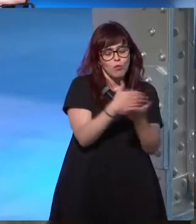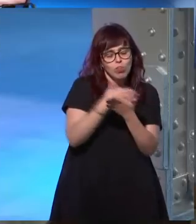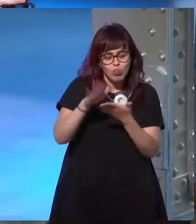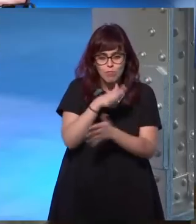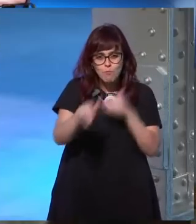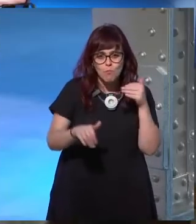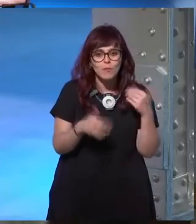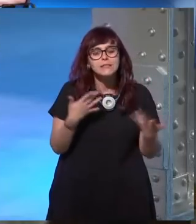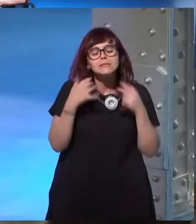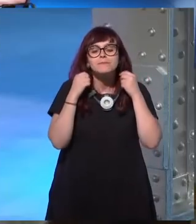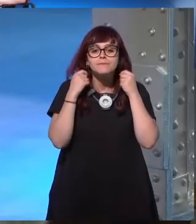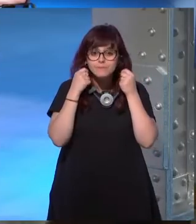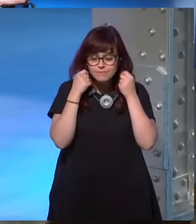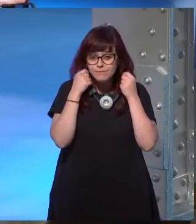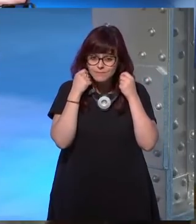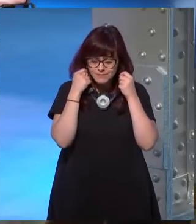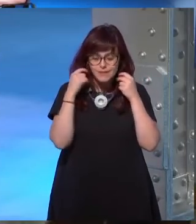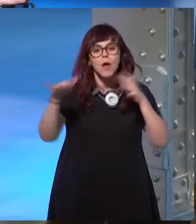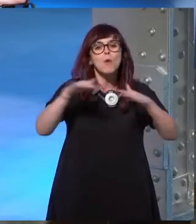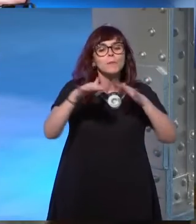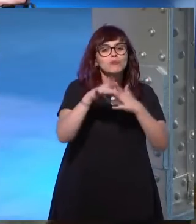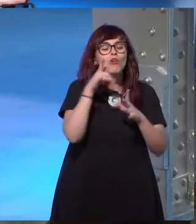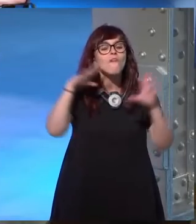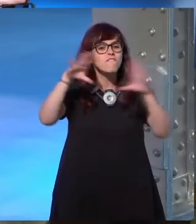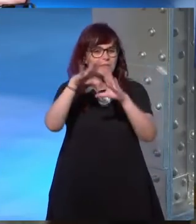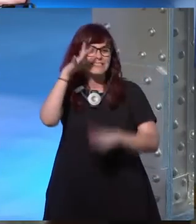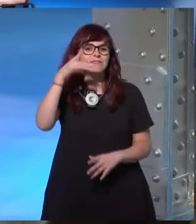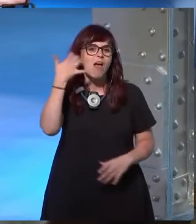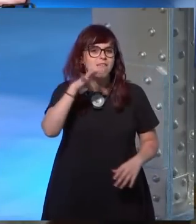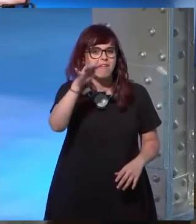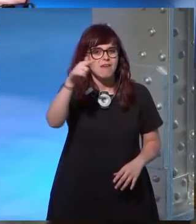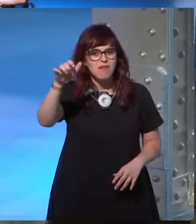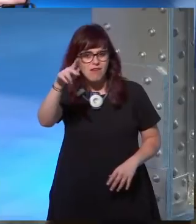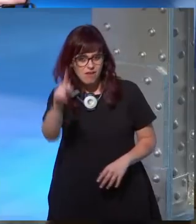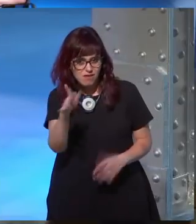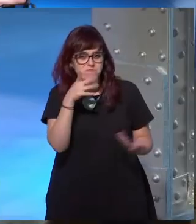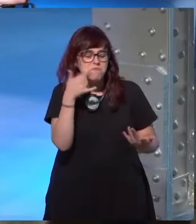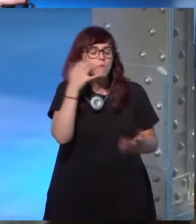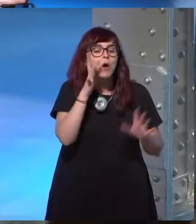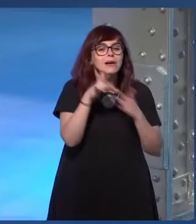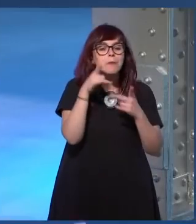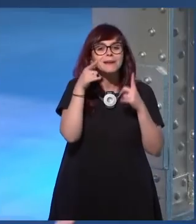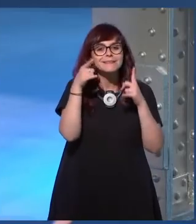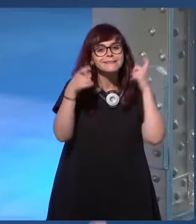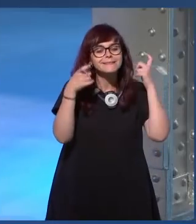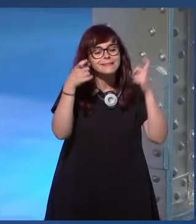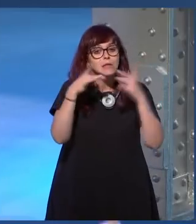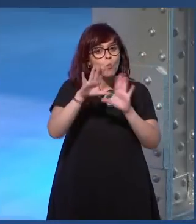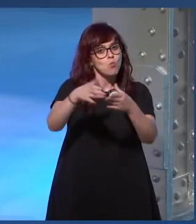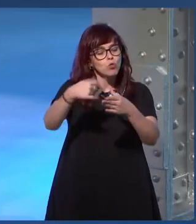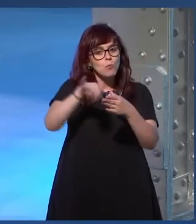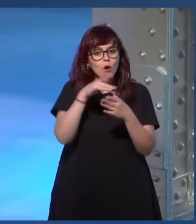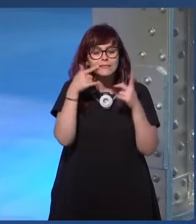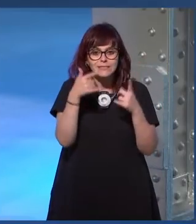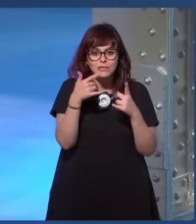la revolución feminista geek es como puede afectar a nivel como escritora el tener